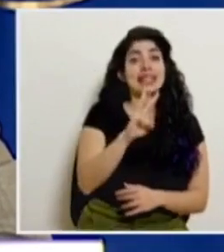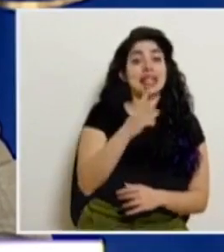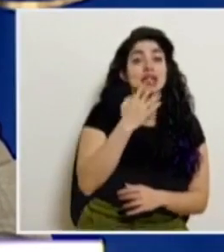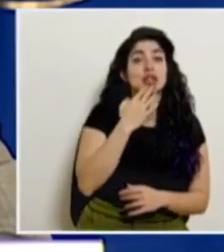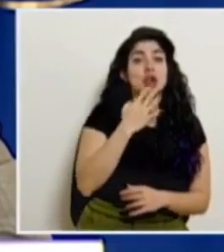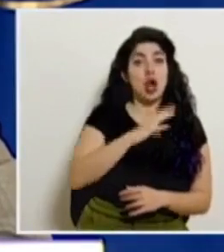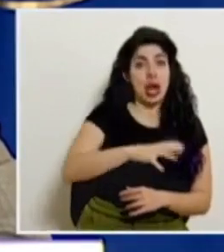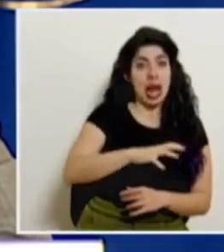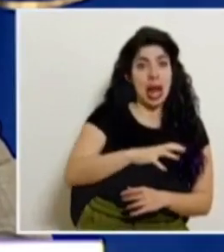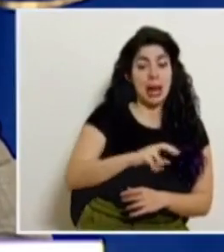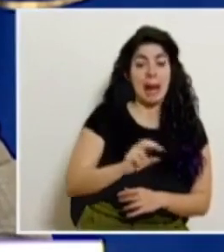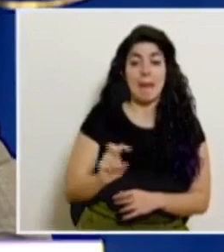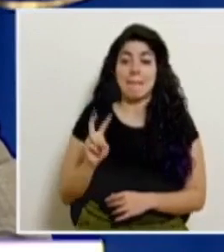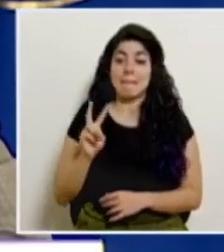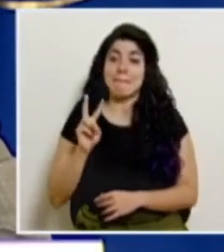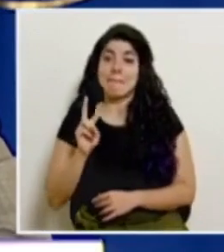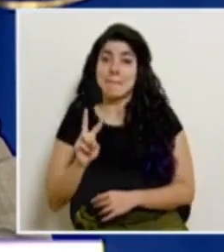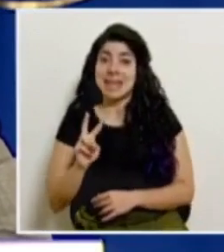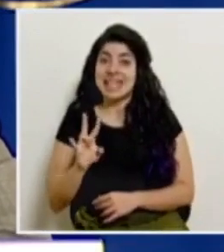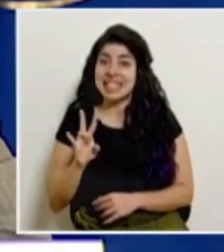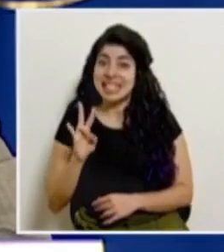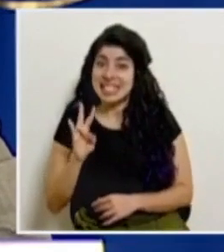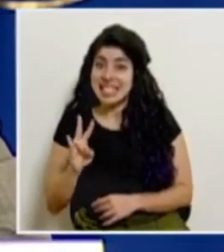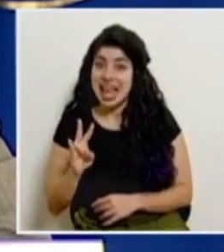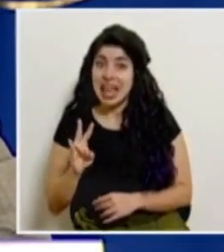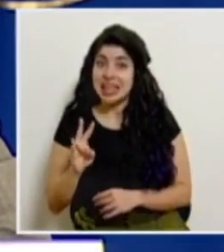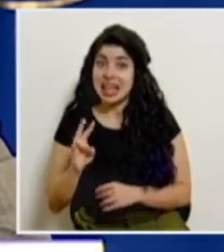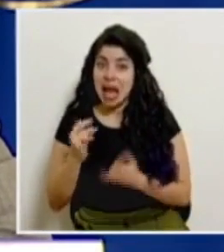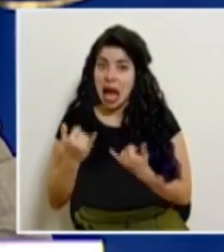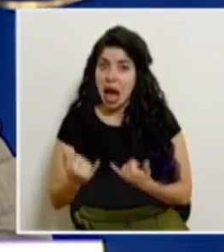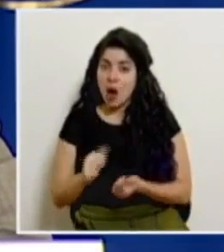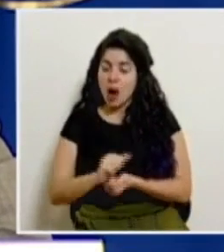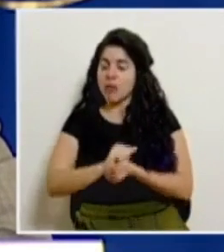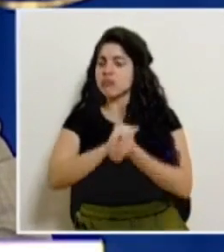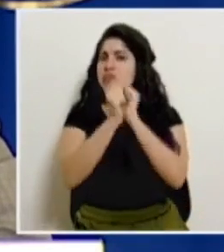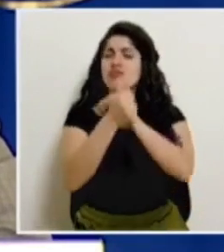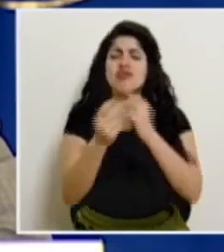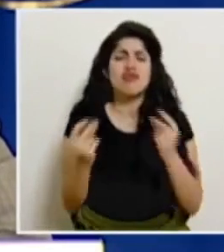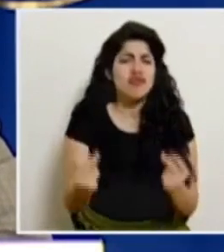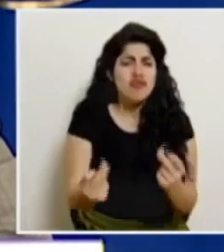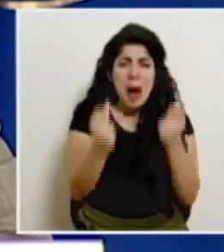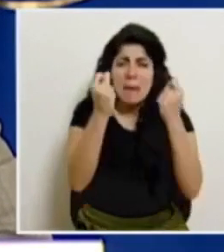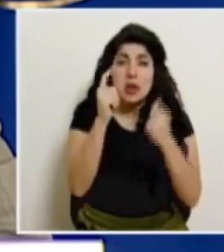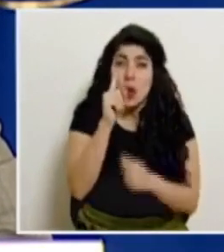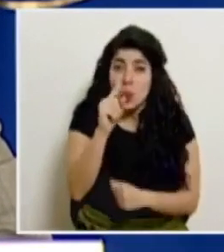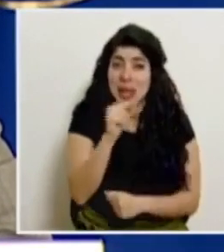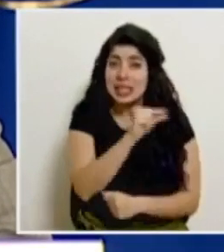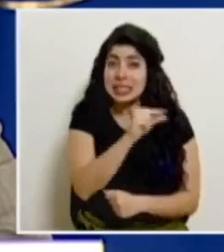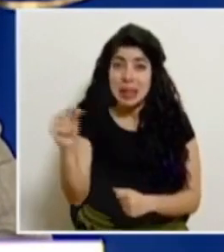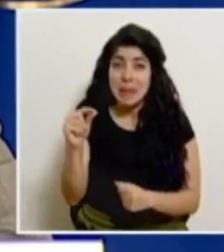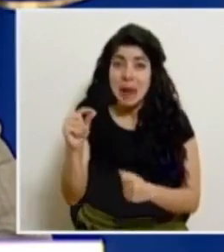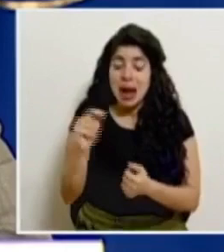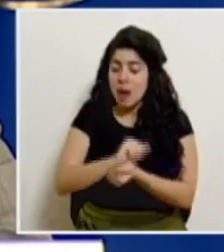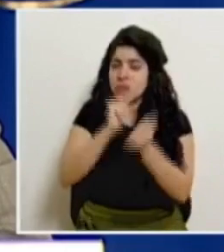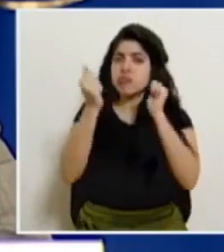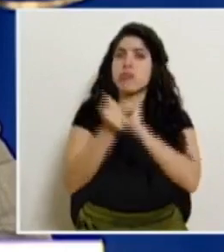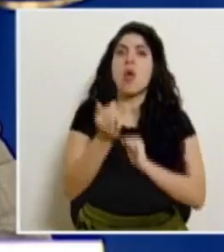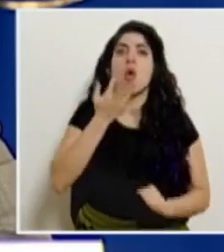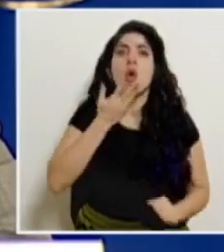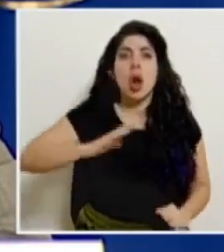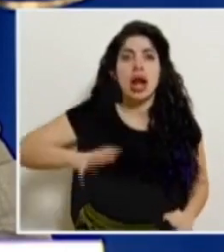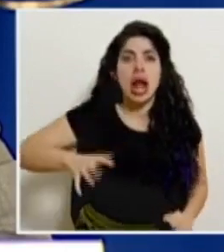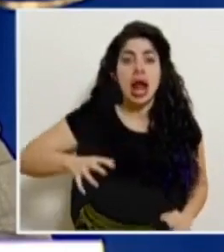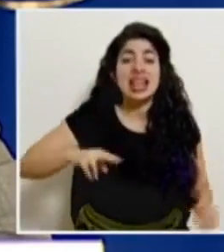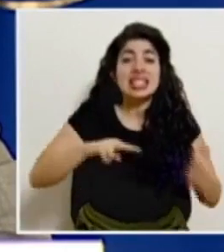alerta naranja. 27 cantones suben súbitamente en una semana a la condición de alerta